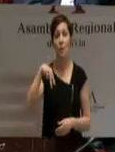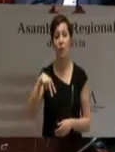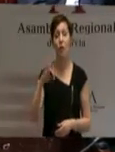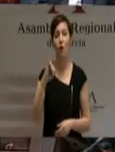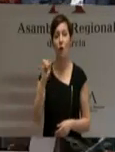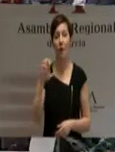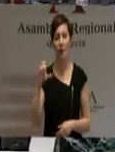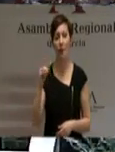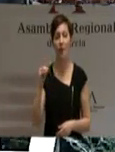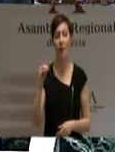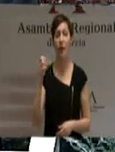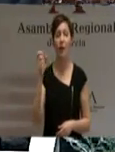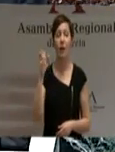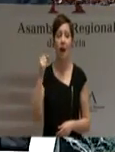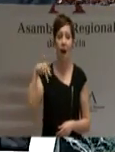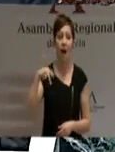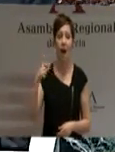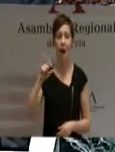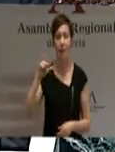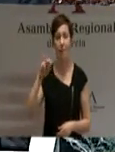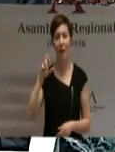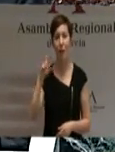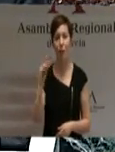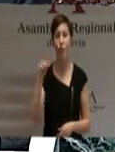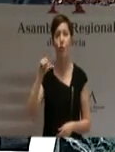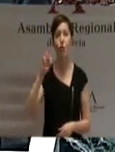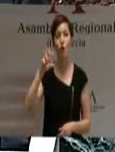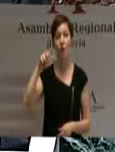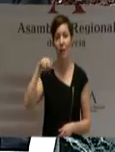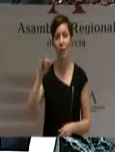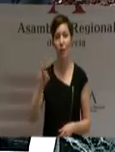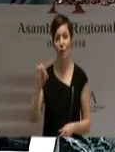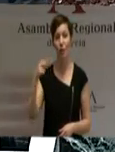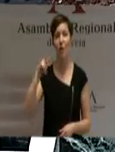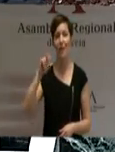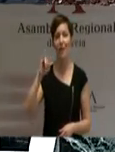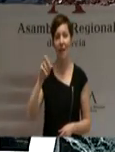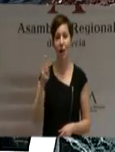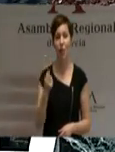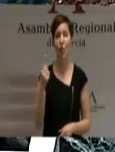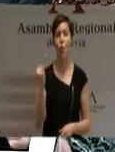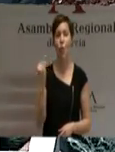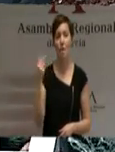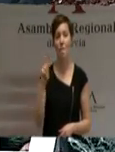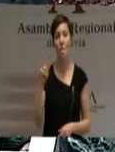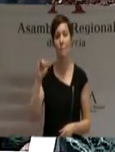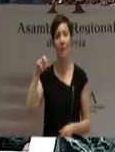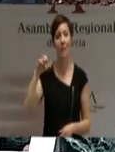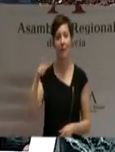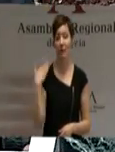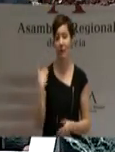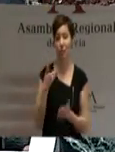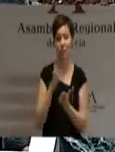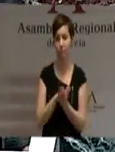Ángel Pardo, Antonio León, Lorenzo Guirao y Juan Vicente Navarro, recientemente fallecido, entre